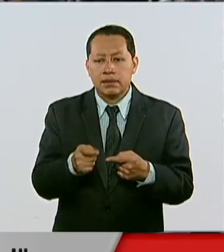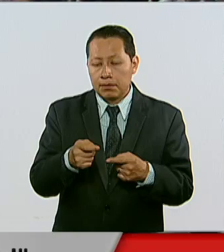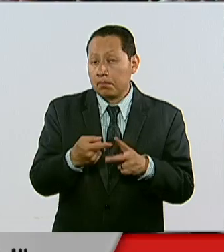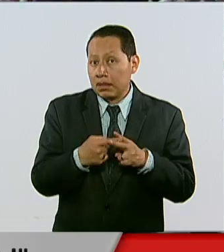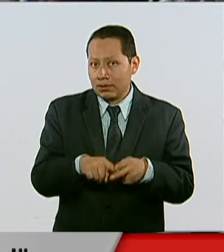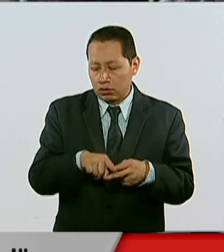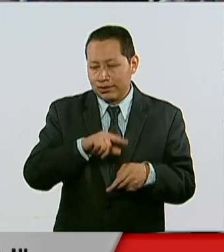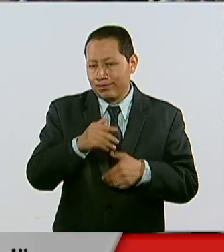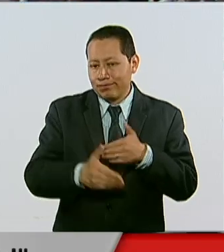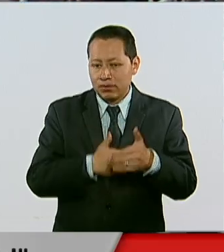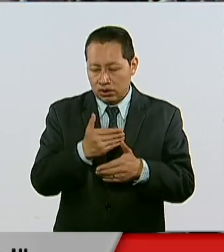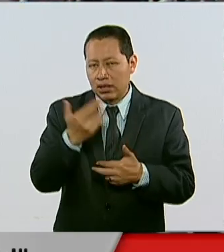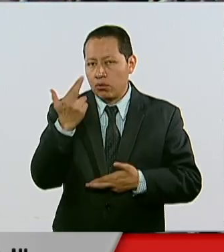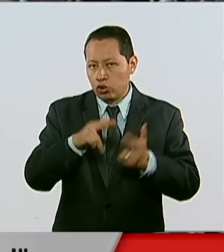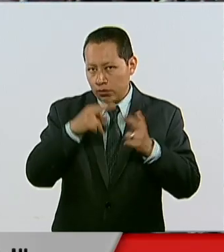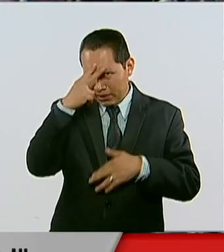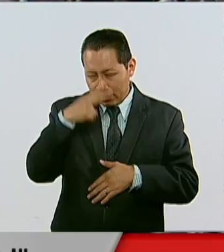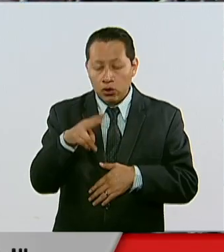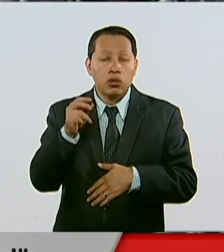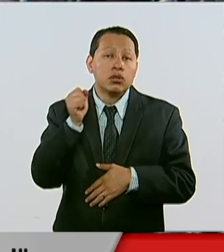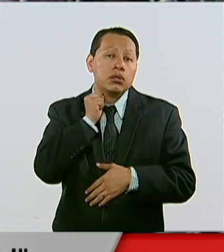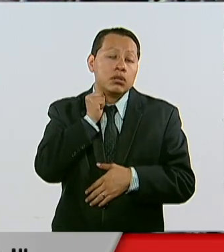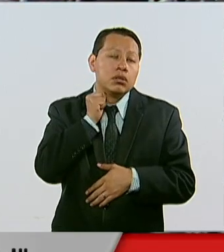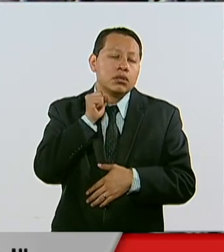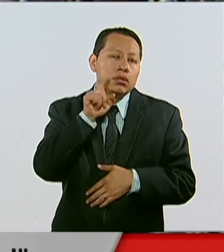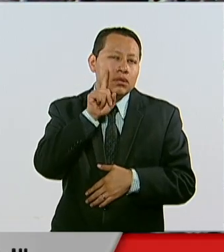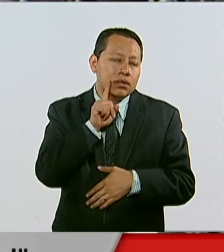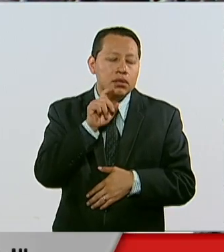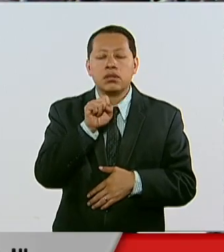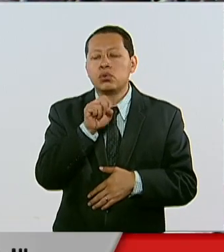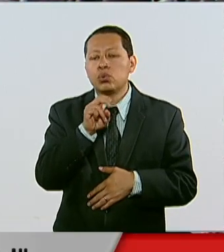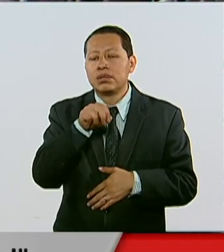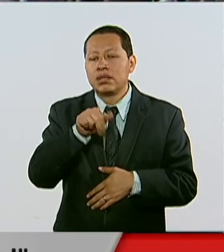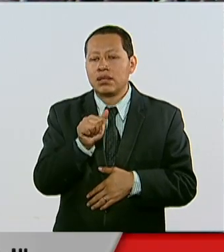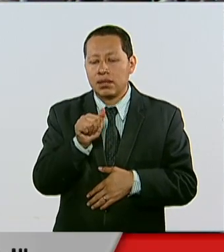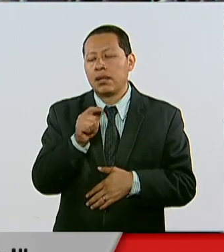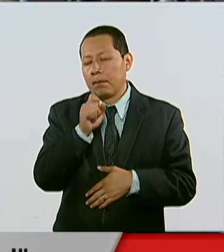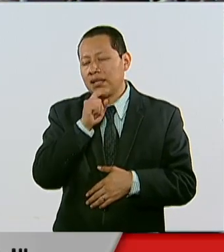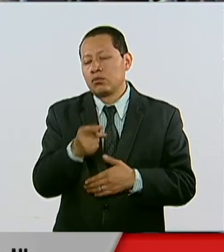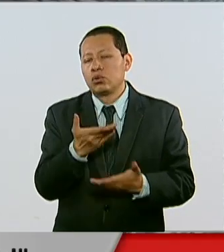Mexicana. Fue la senadora Susana Harp Iturribarría quien presentó el dictamen.